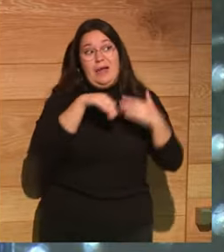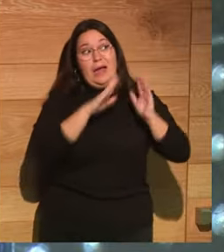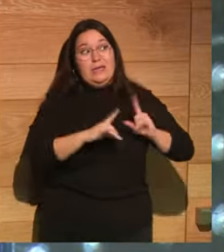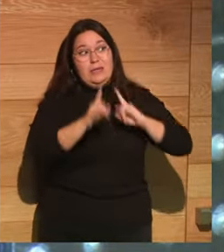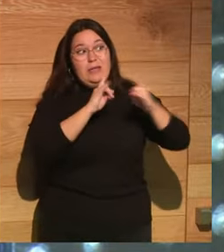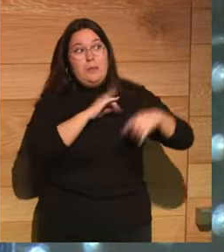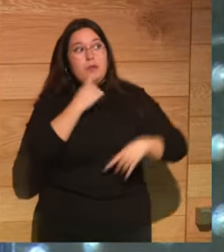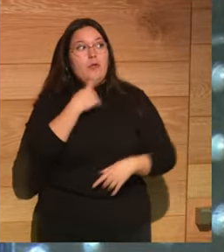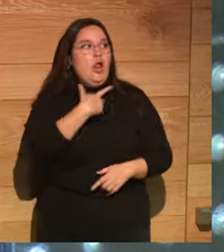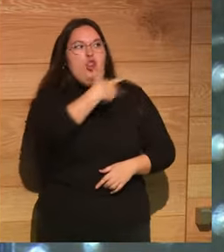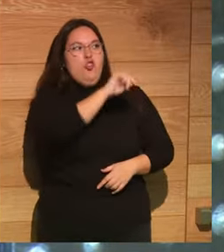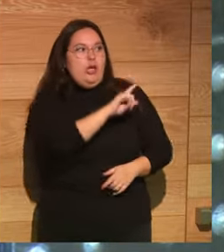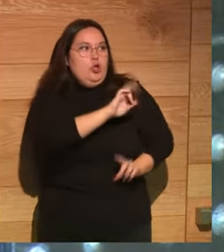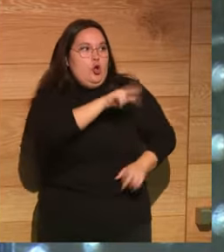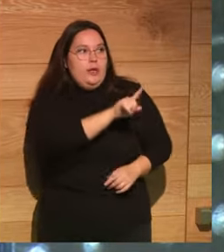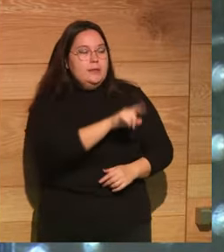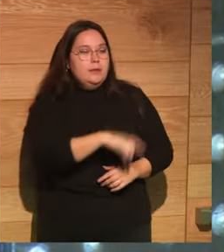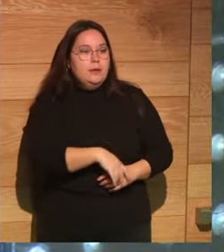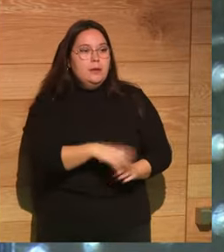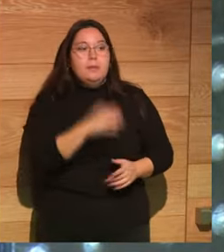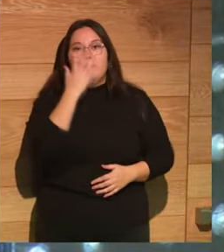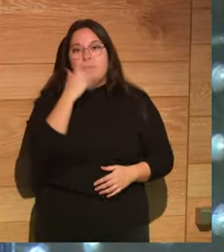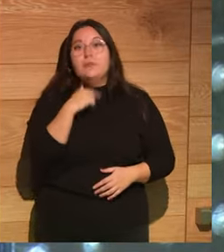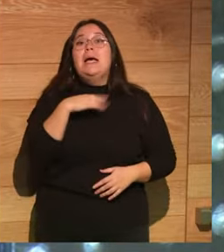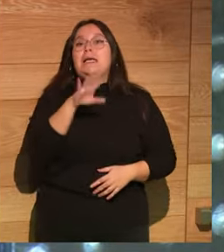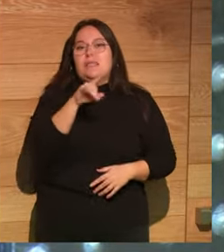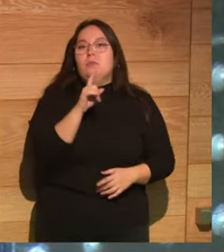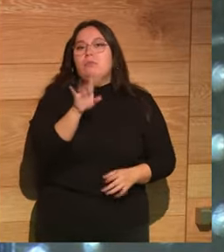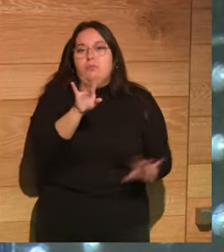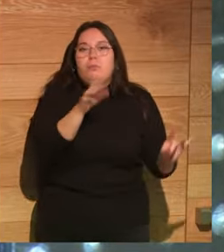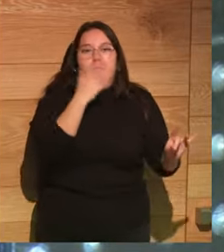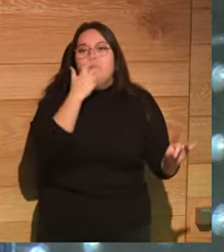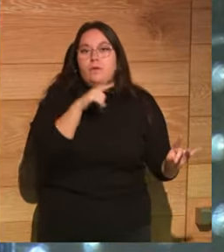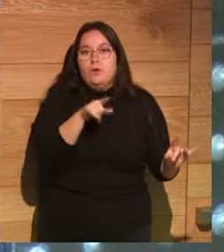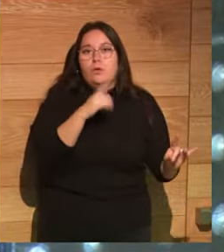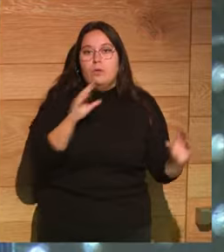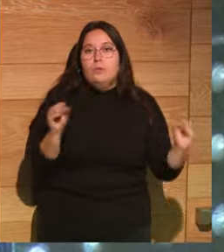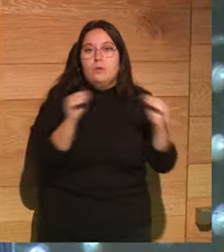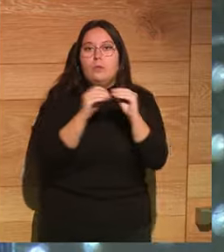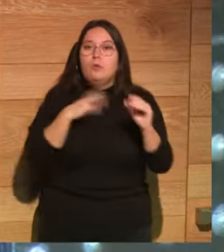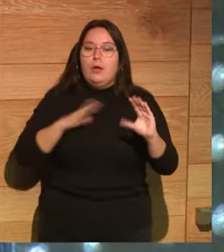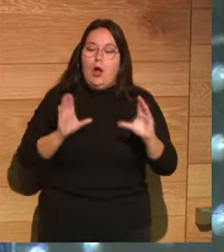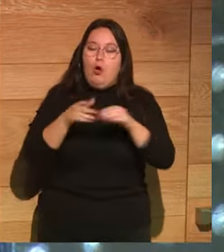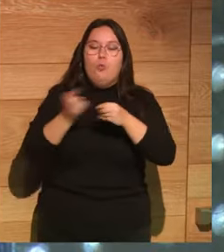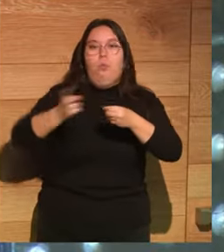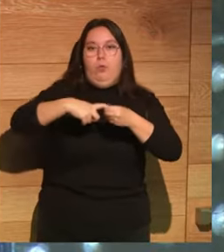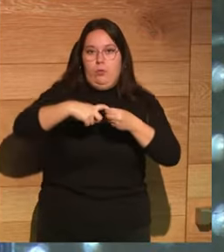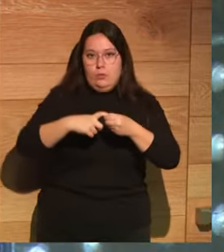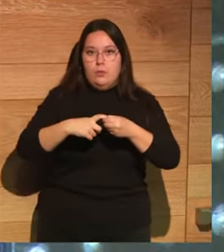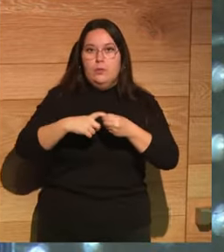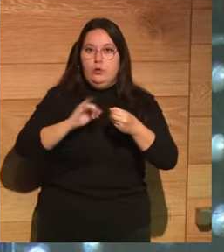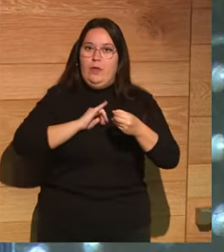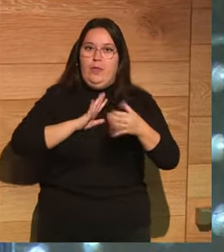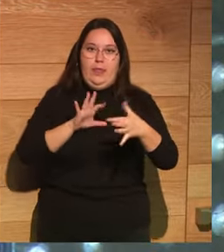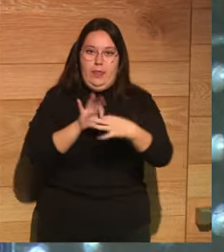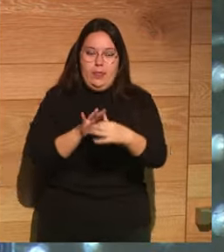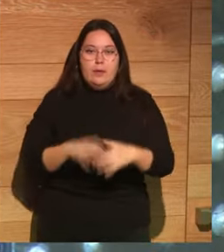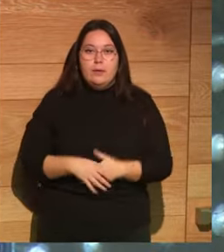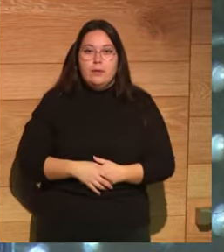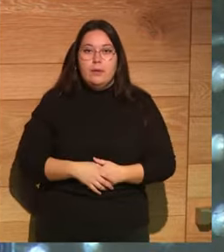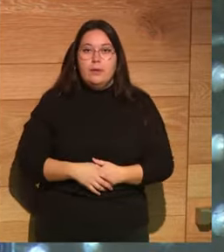decirle no eso no siempre preferimos decir sí eso sí y pertenecer al grupo y darnos una identidad